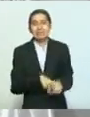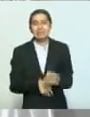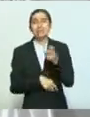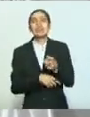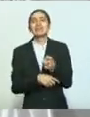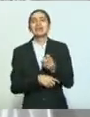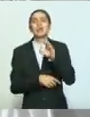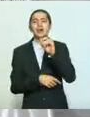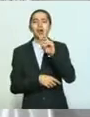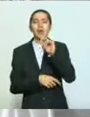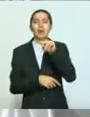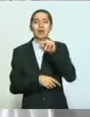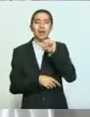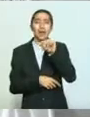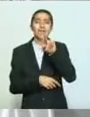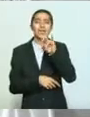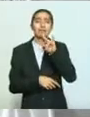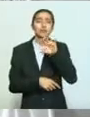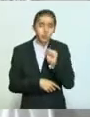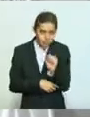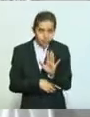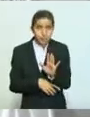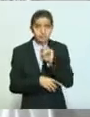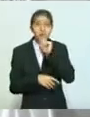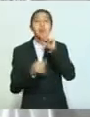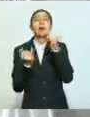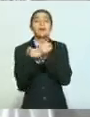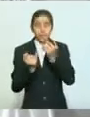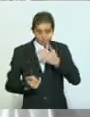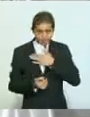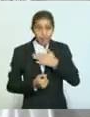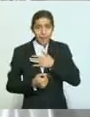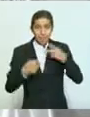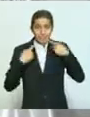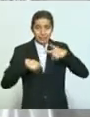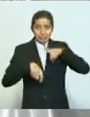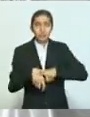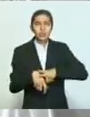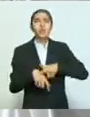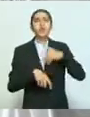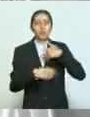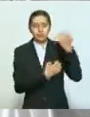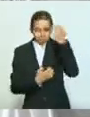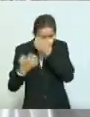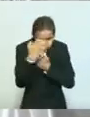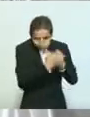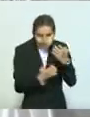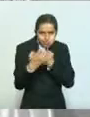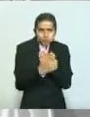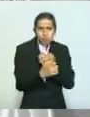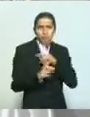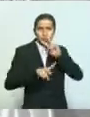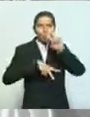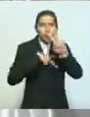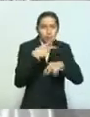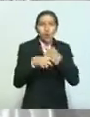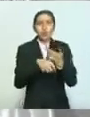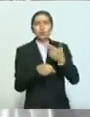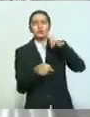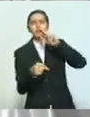coronavirus. Personalmente, he revisado y lo seguiré haciendo, centros de salud,